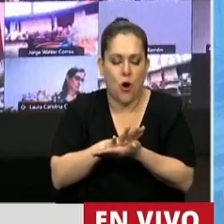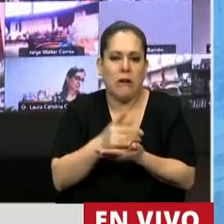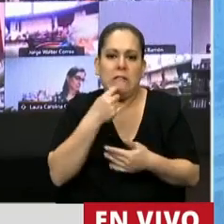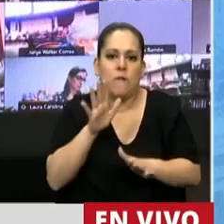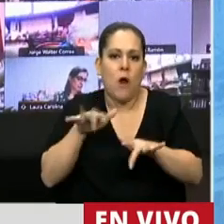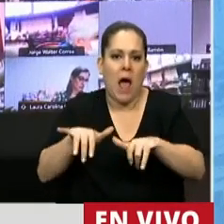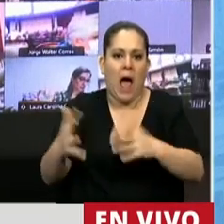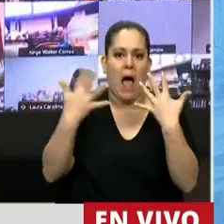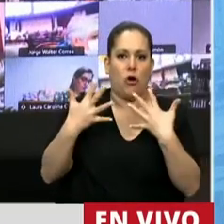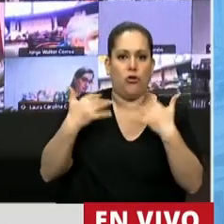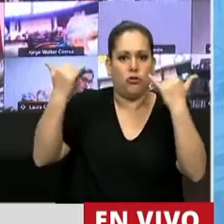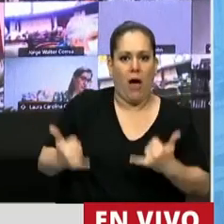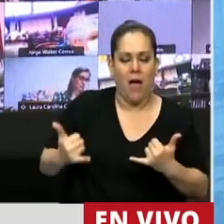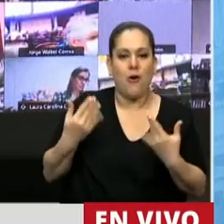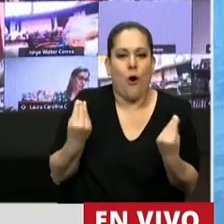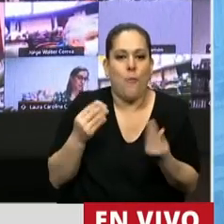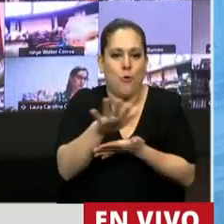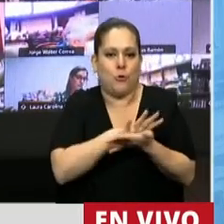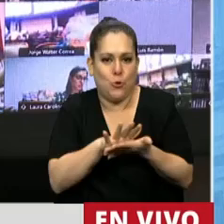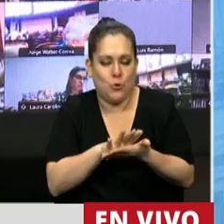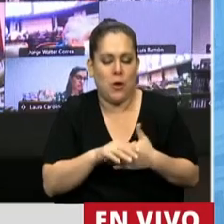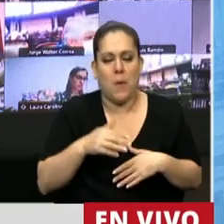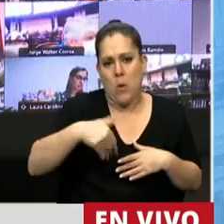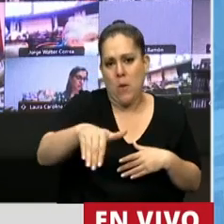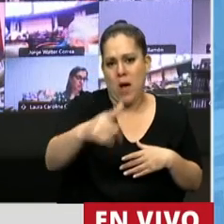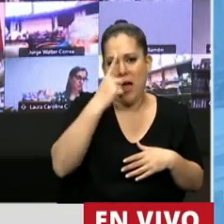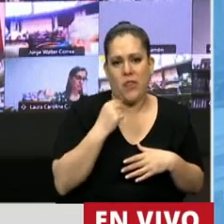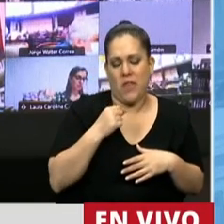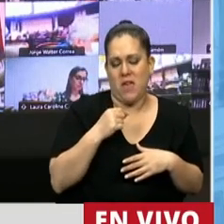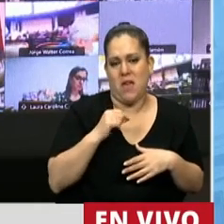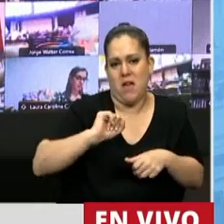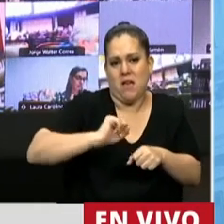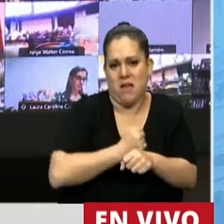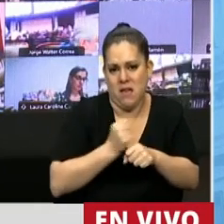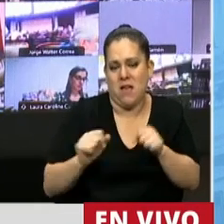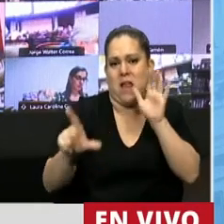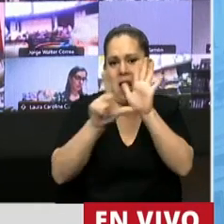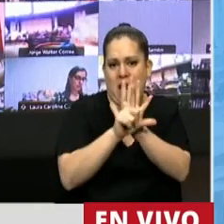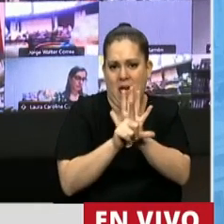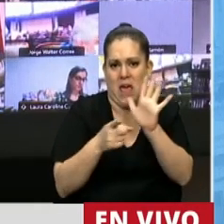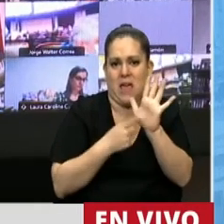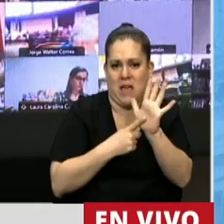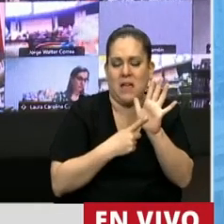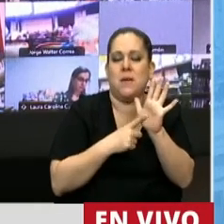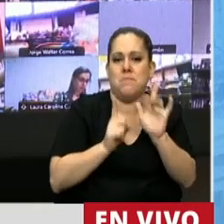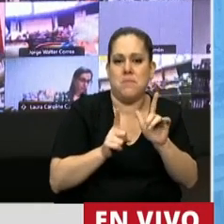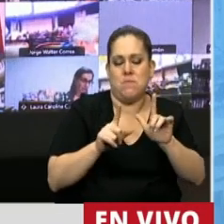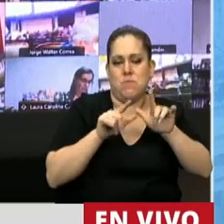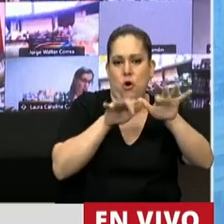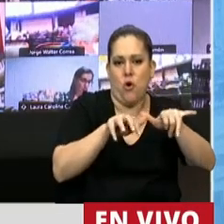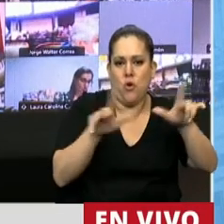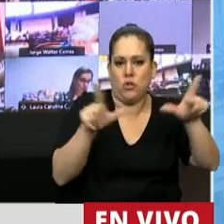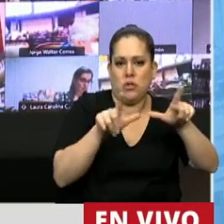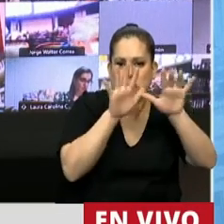posible ciberacoso. Estamos a pocos días de conmemorar la sanción de la ley que incluyó como delito al ciberacoso y al